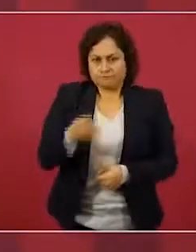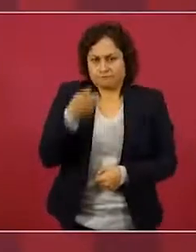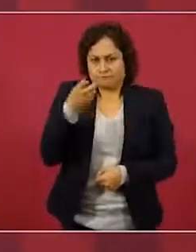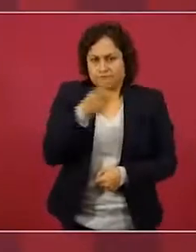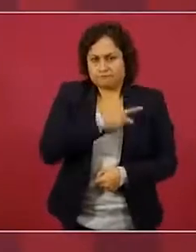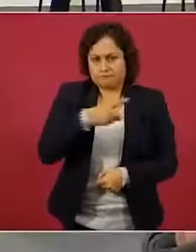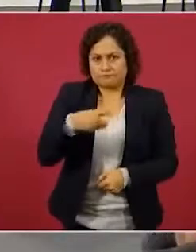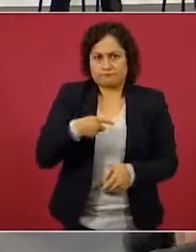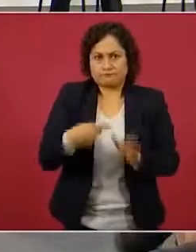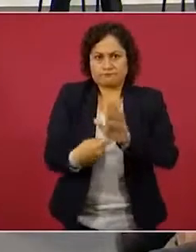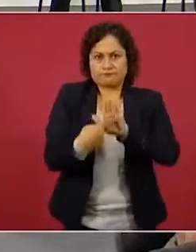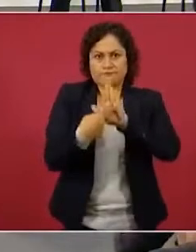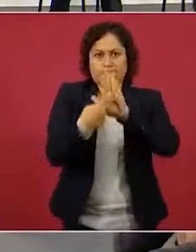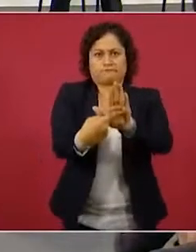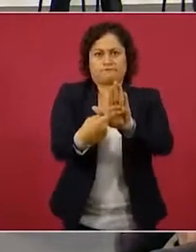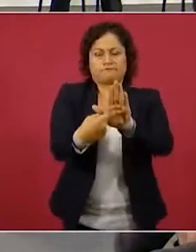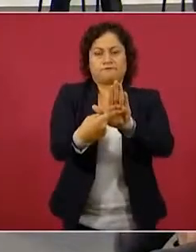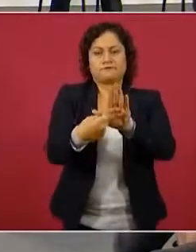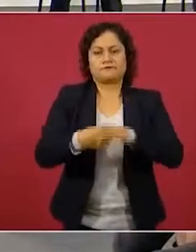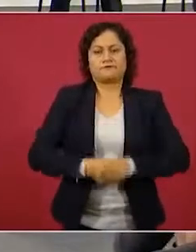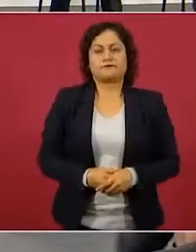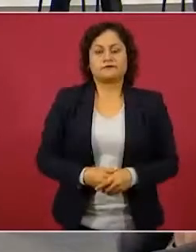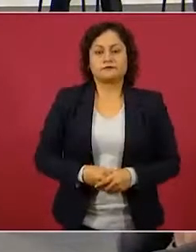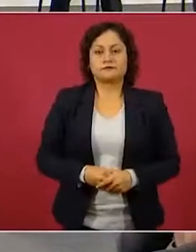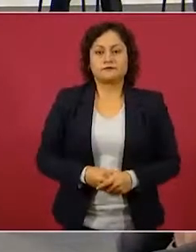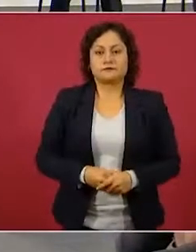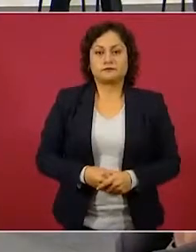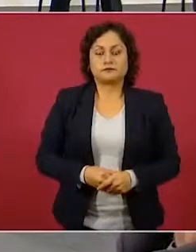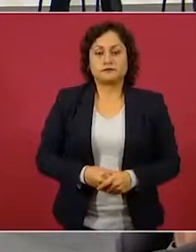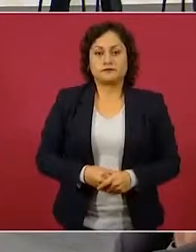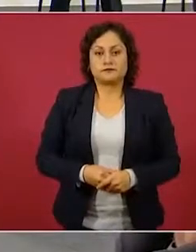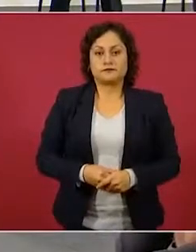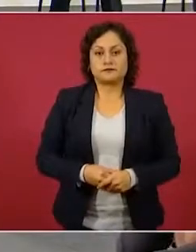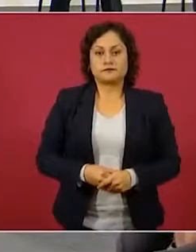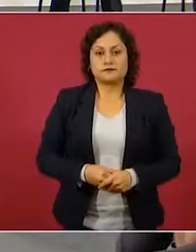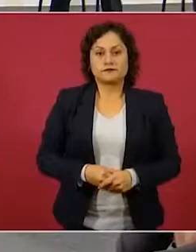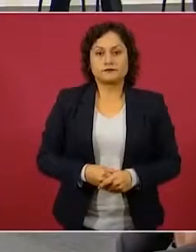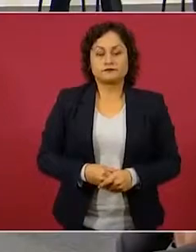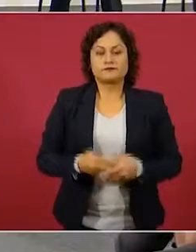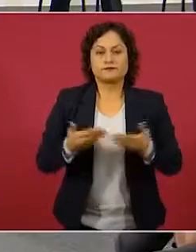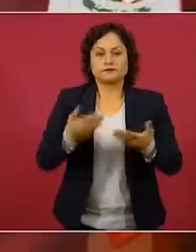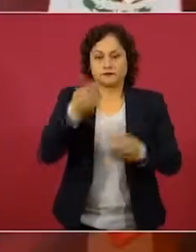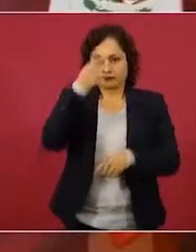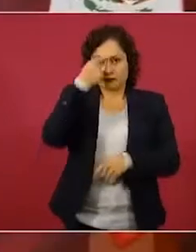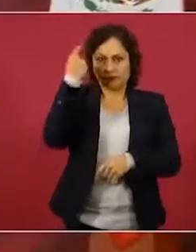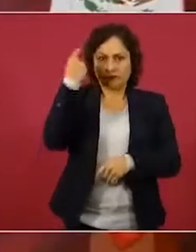saber cómo operan,